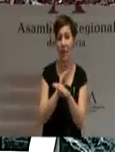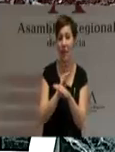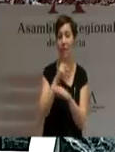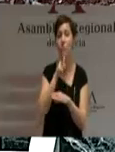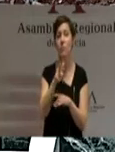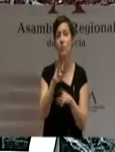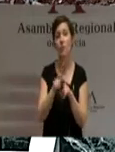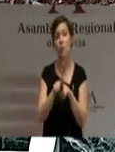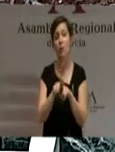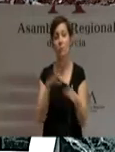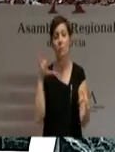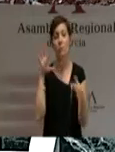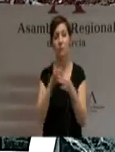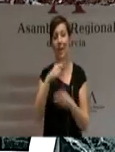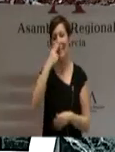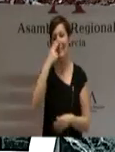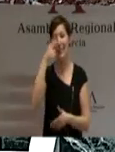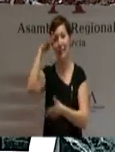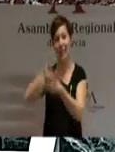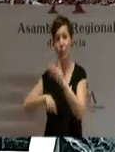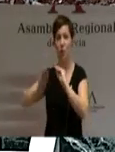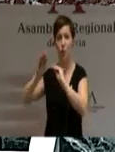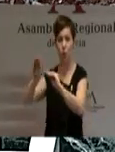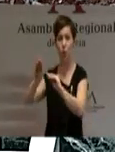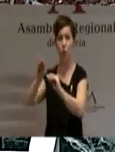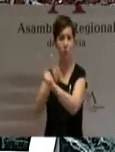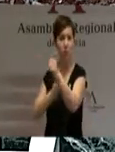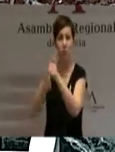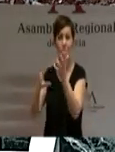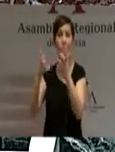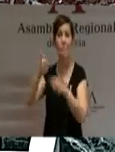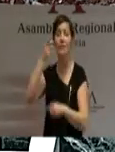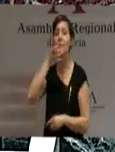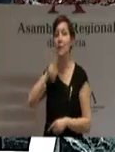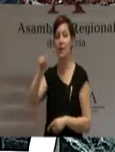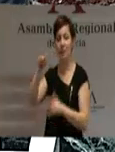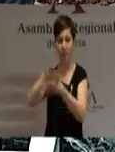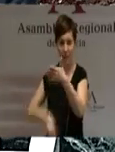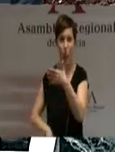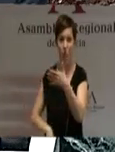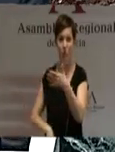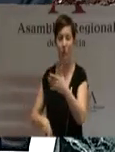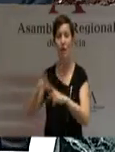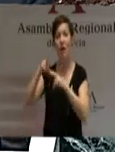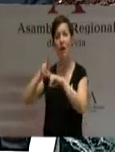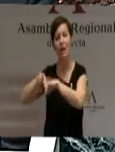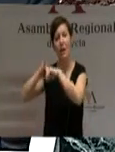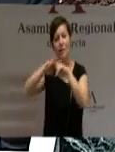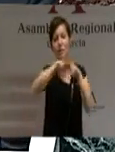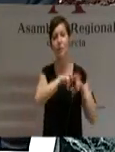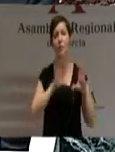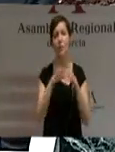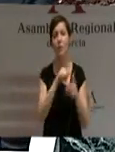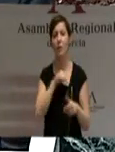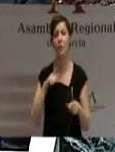al interés de Cataluña. Con este modelo, la capacidad de revisión de necesidades de las autonomías quedó